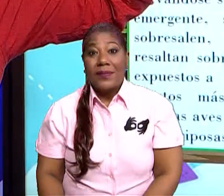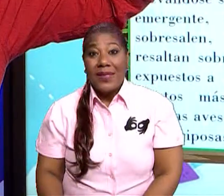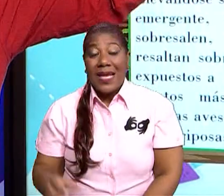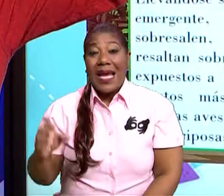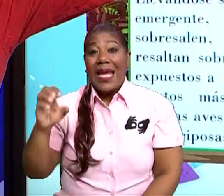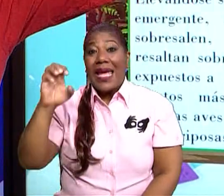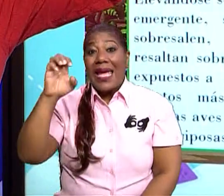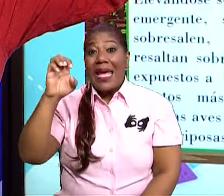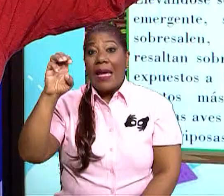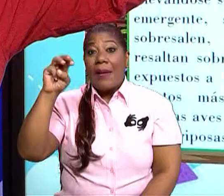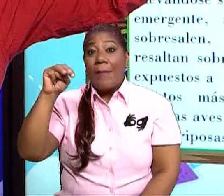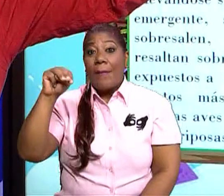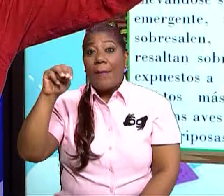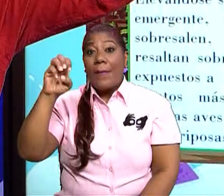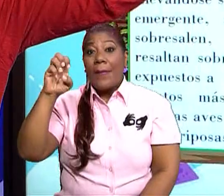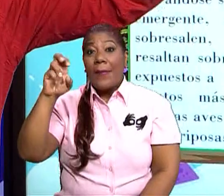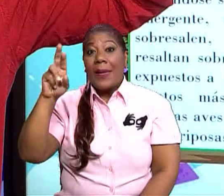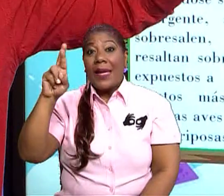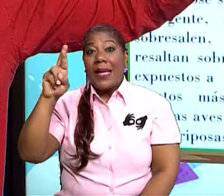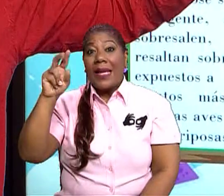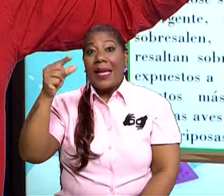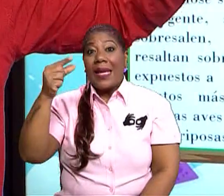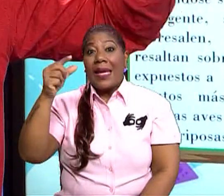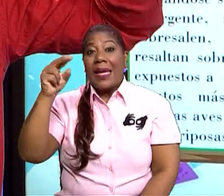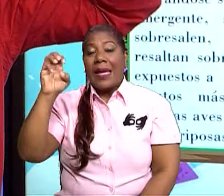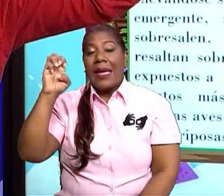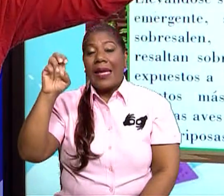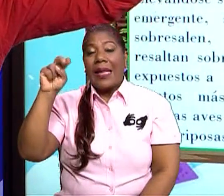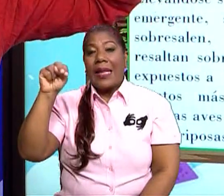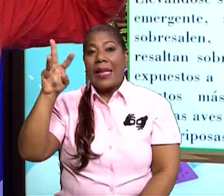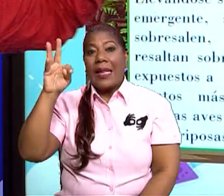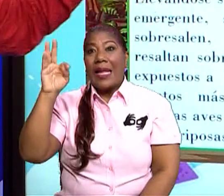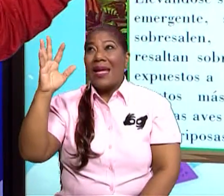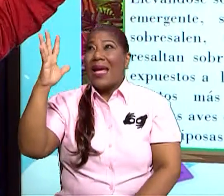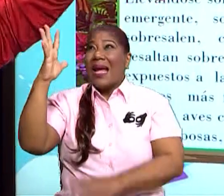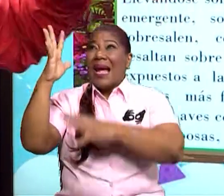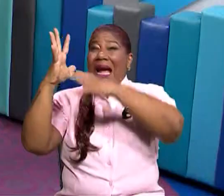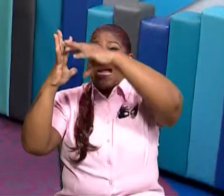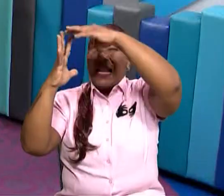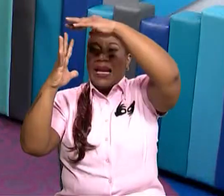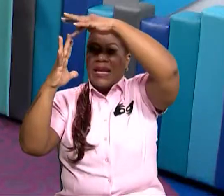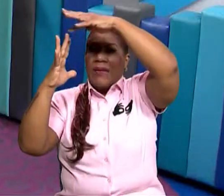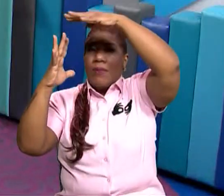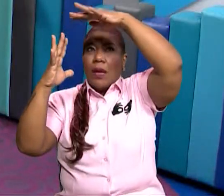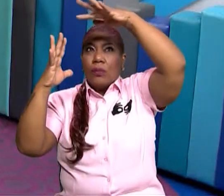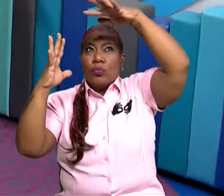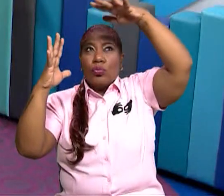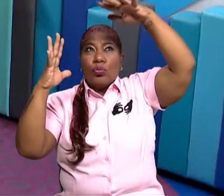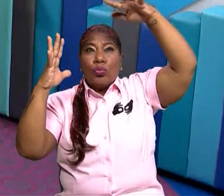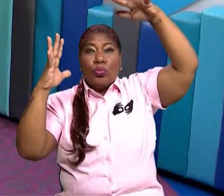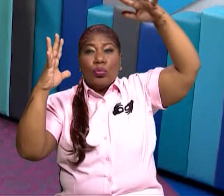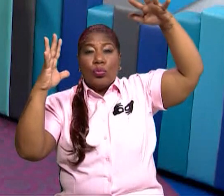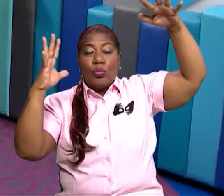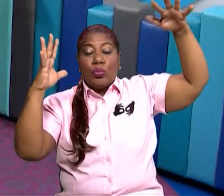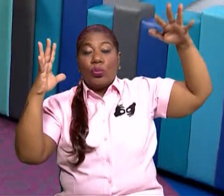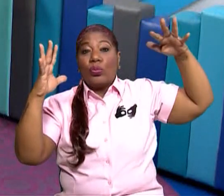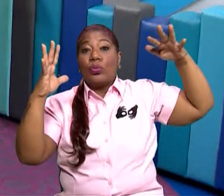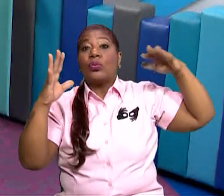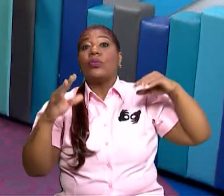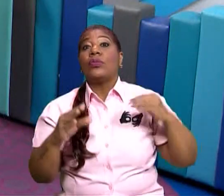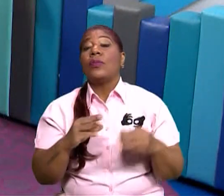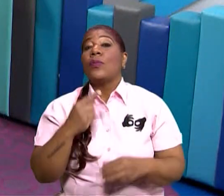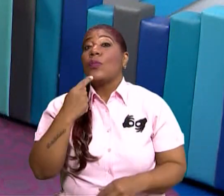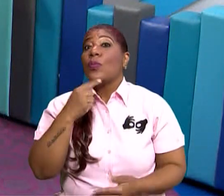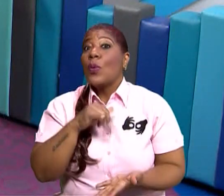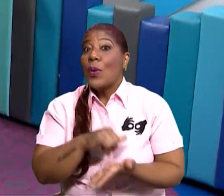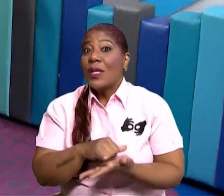ramas, ese follaje donde están los árboles, esa zona verde, como decía, y el mar verde. Mar verde. En esa zona es